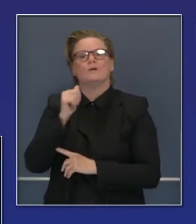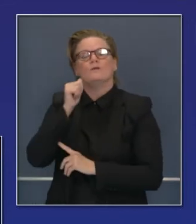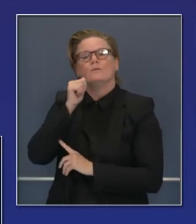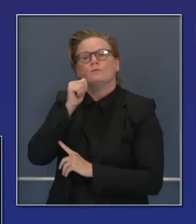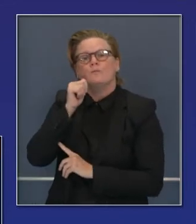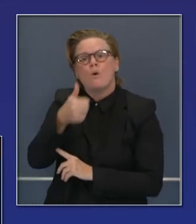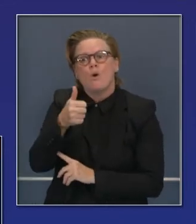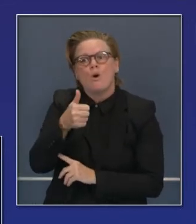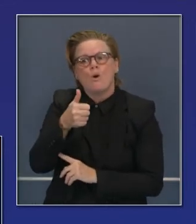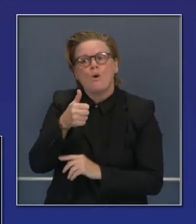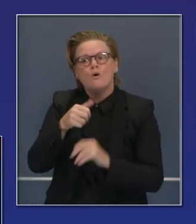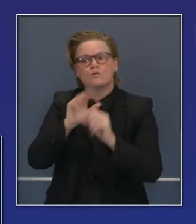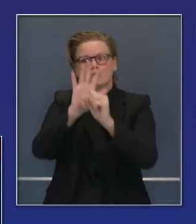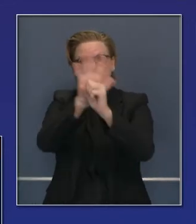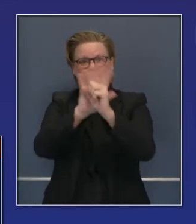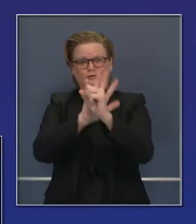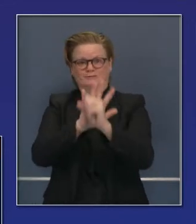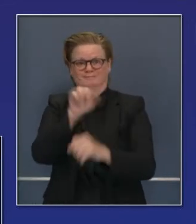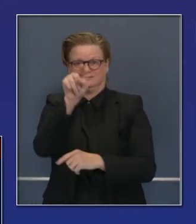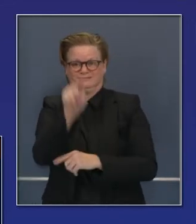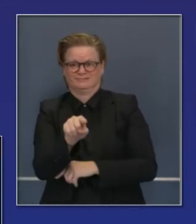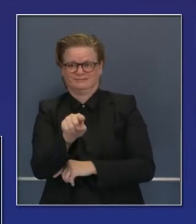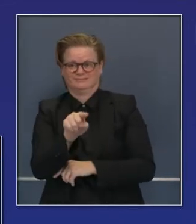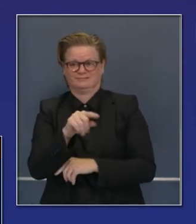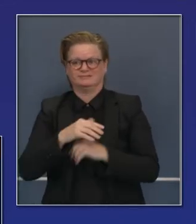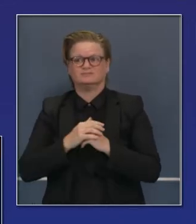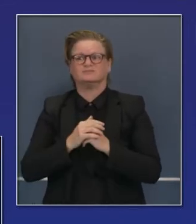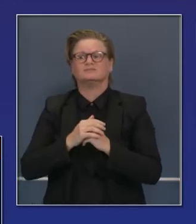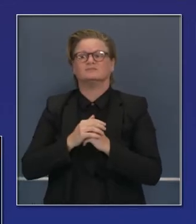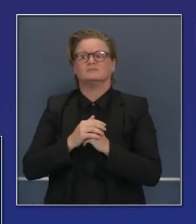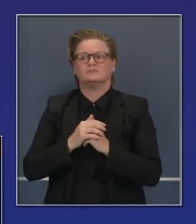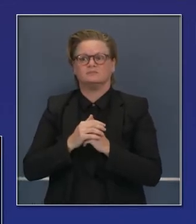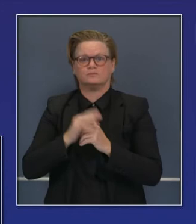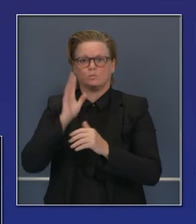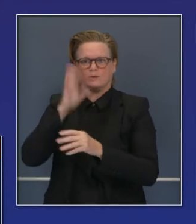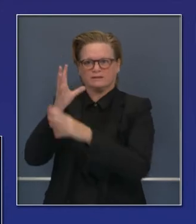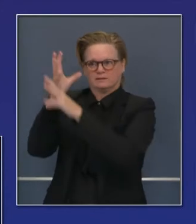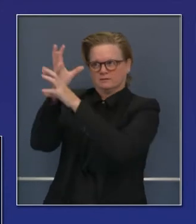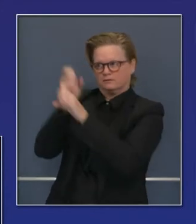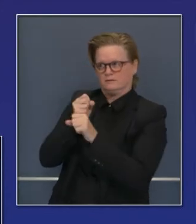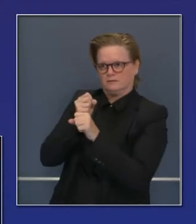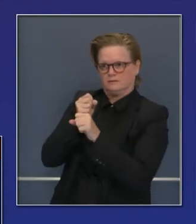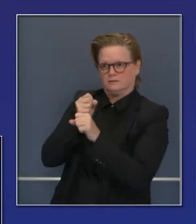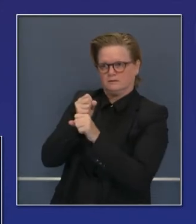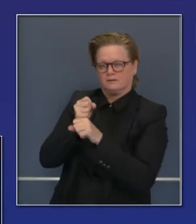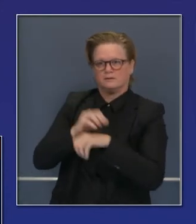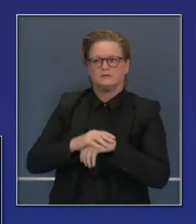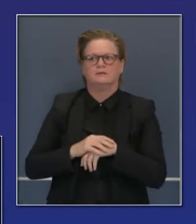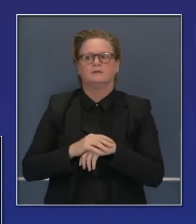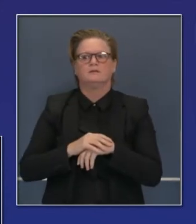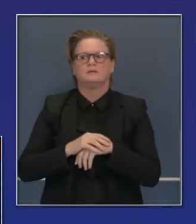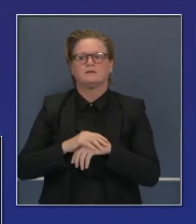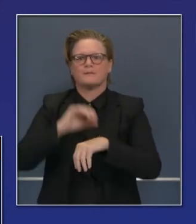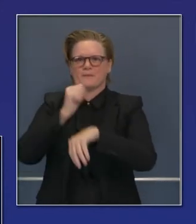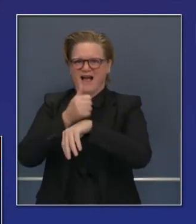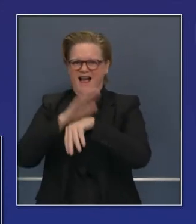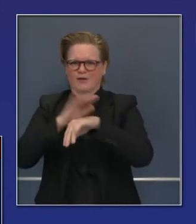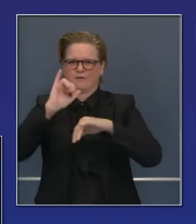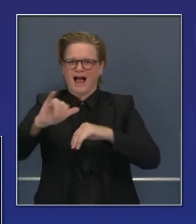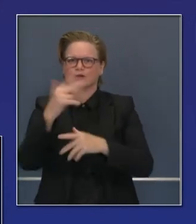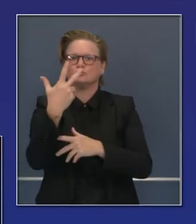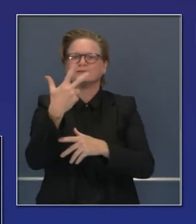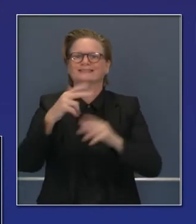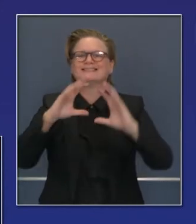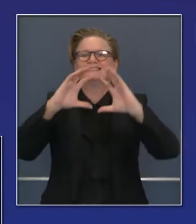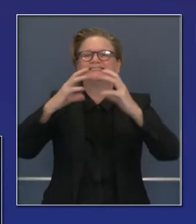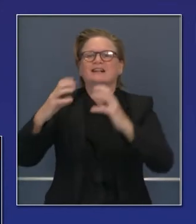estarán imponiendo órdenes en base a las prioridades de estos tres niveles. Mañana estarán imponiendo estas